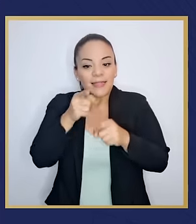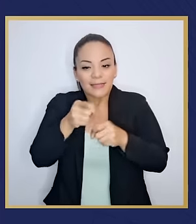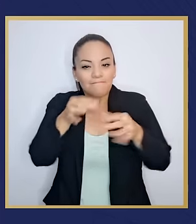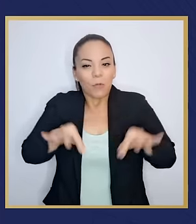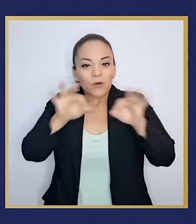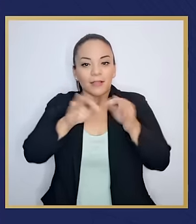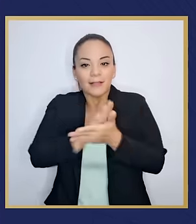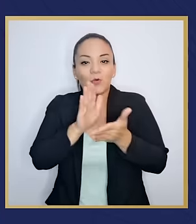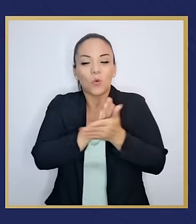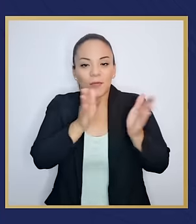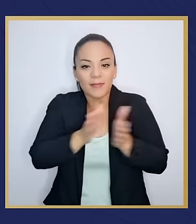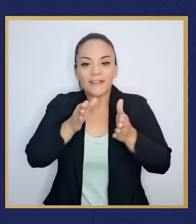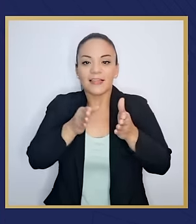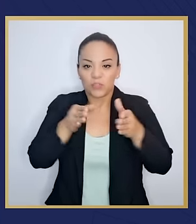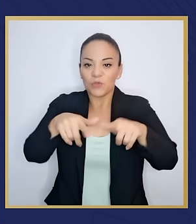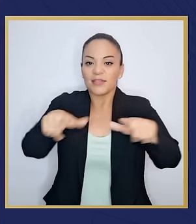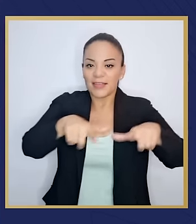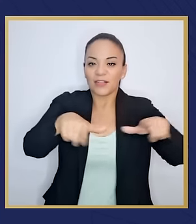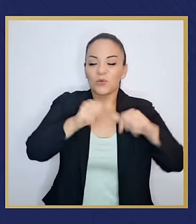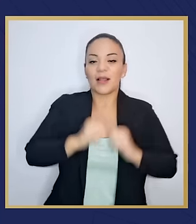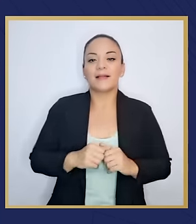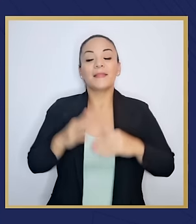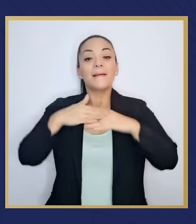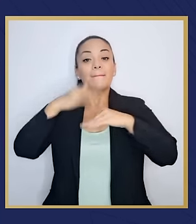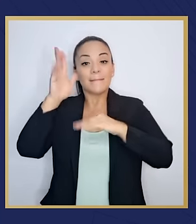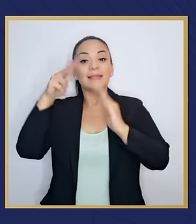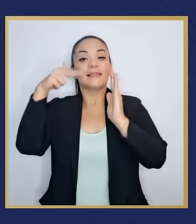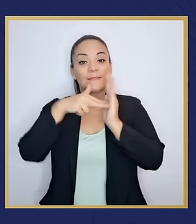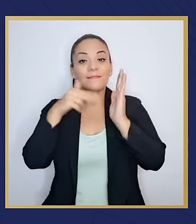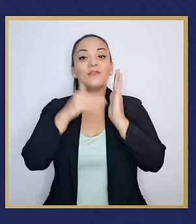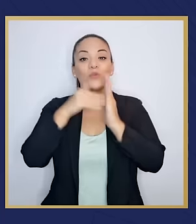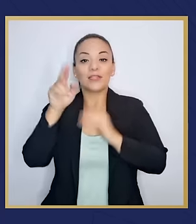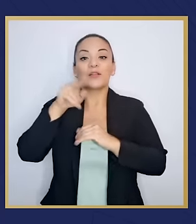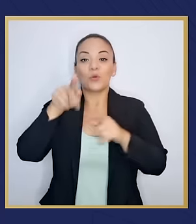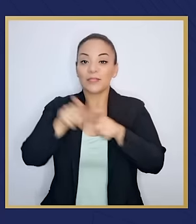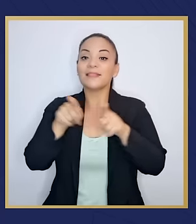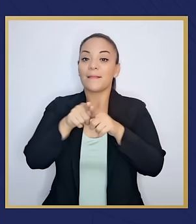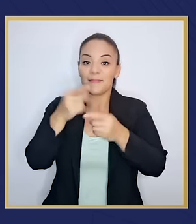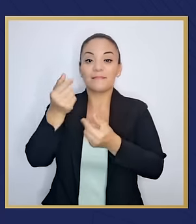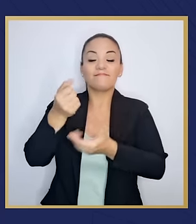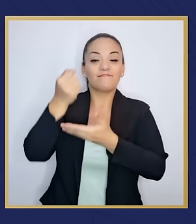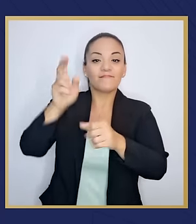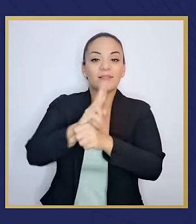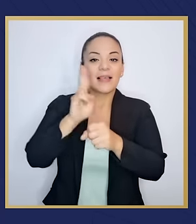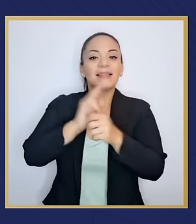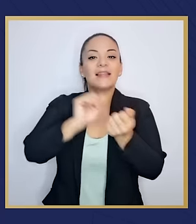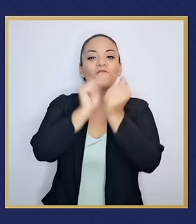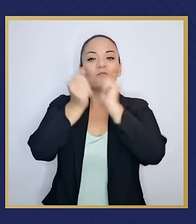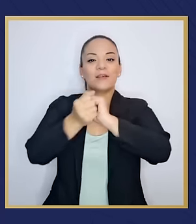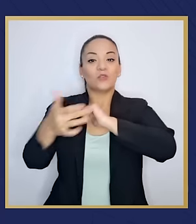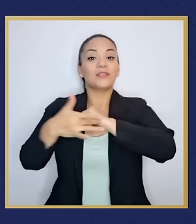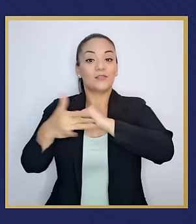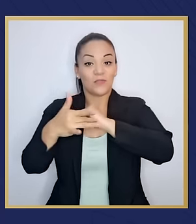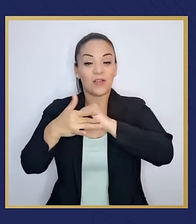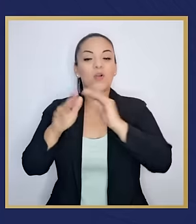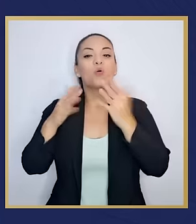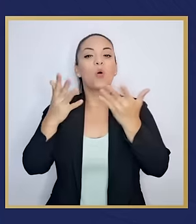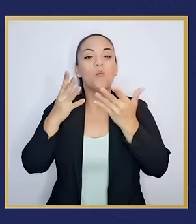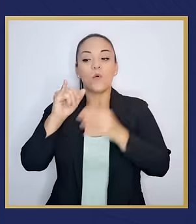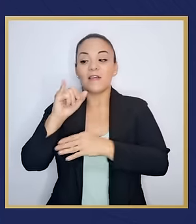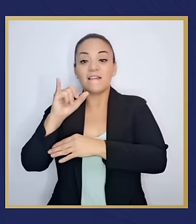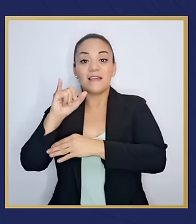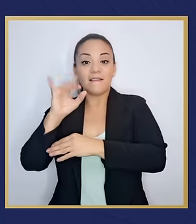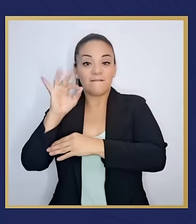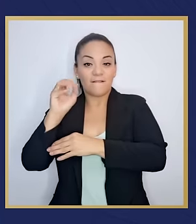planificación territorial. Hemos invertido más de 3 mil millones de colones en proyectos de transformación tecnológica a través de IFAN Infinito,